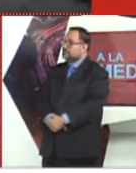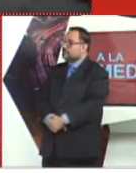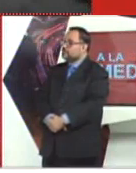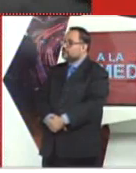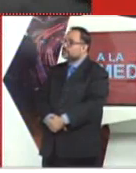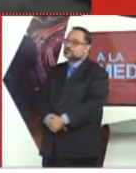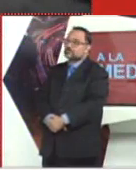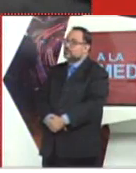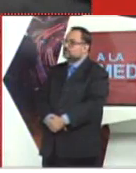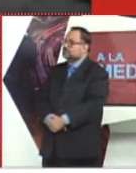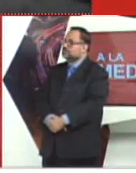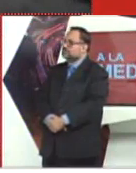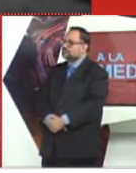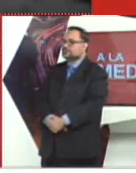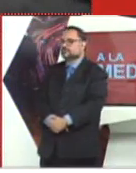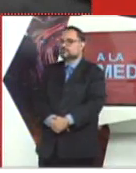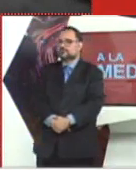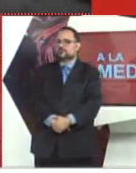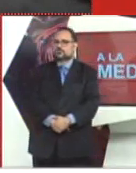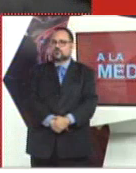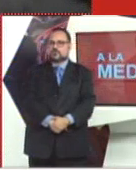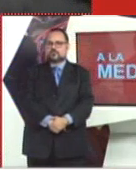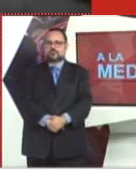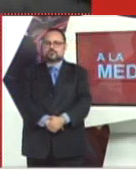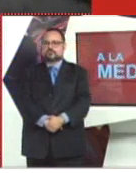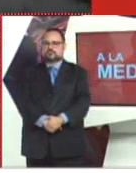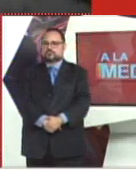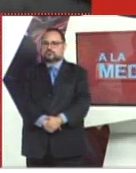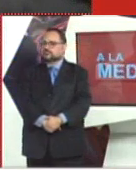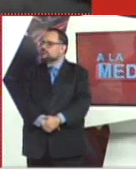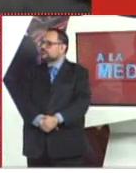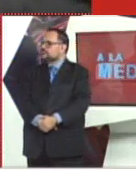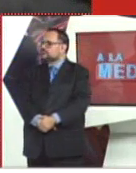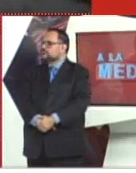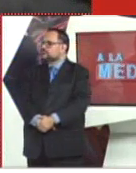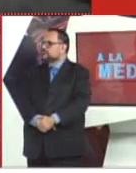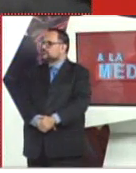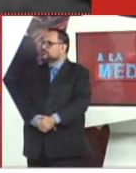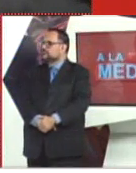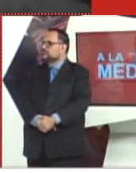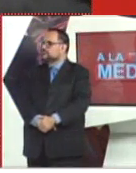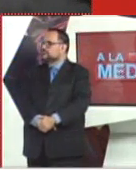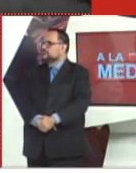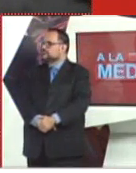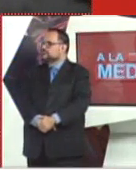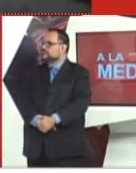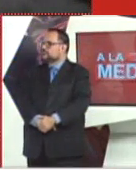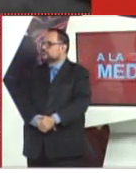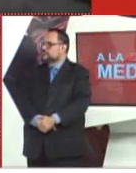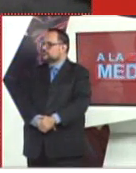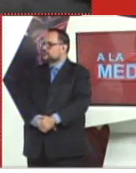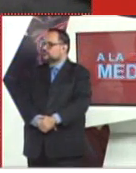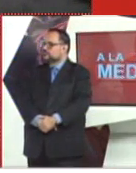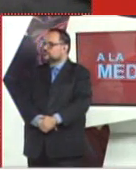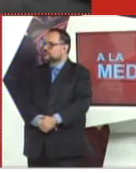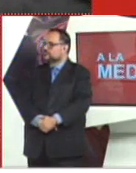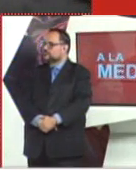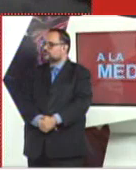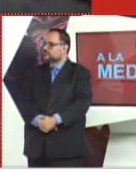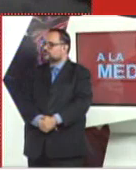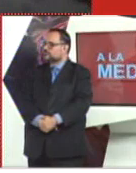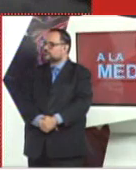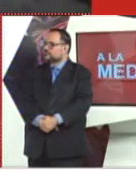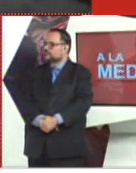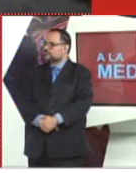Fase 0, 1, 2, 3 y 4. Exactamente. Y de esta forma vamos a ir reactivando la economía, las actividades